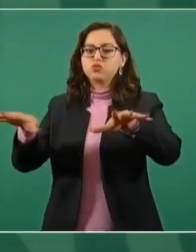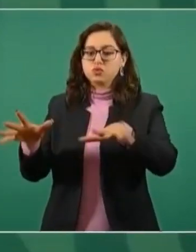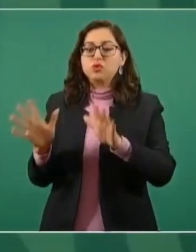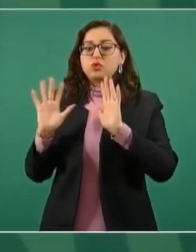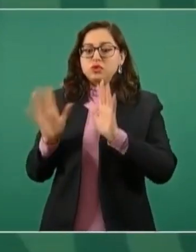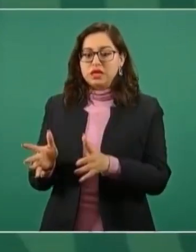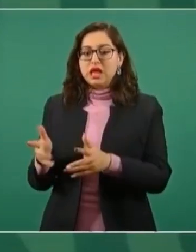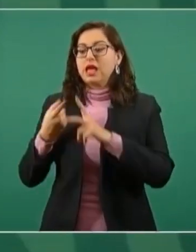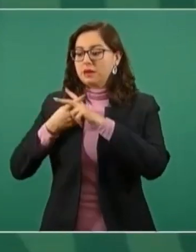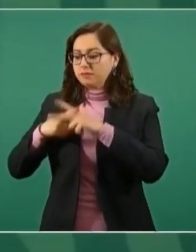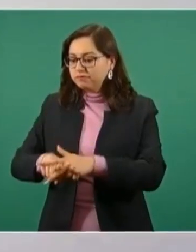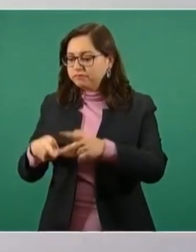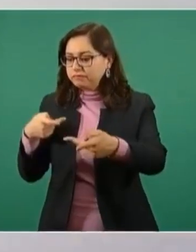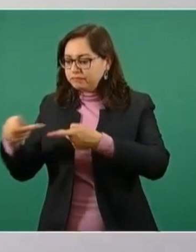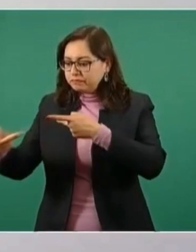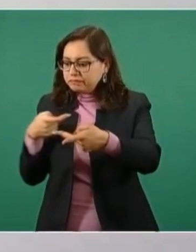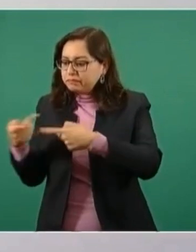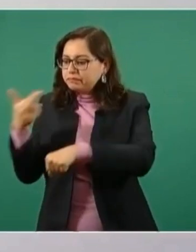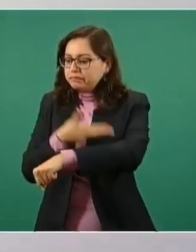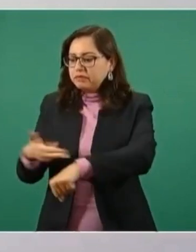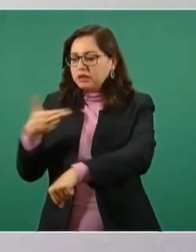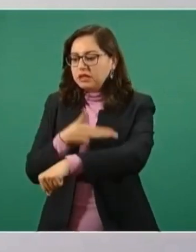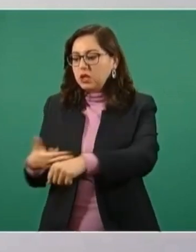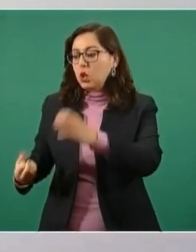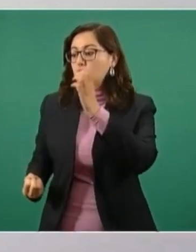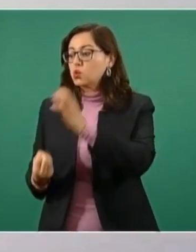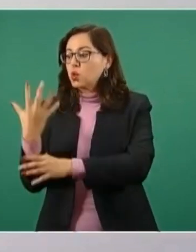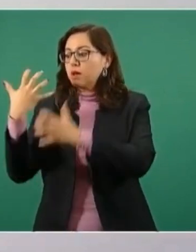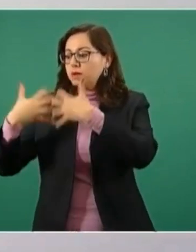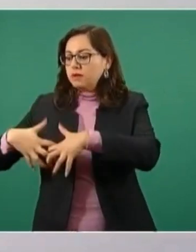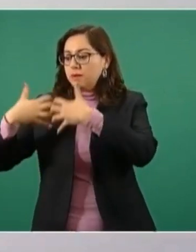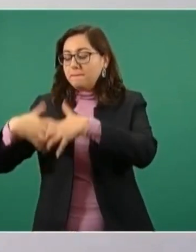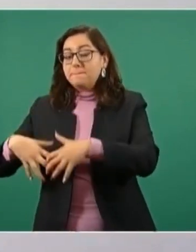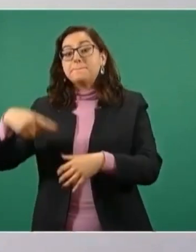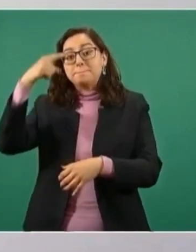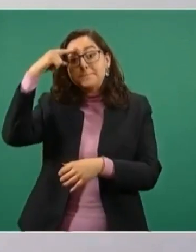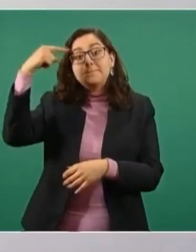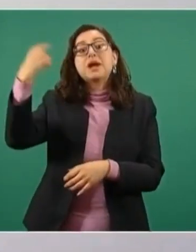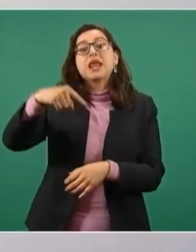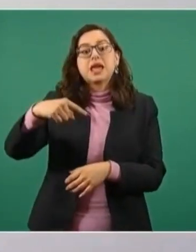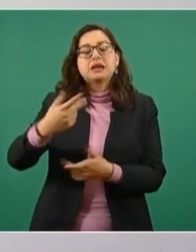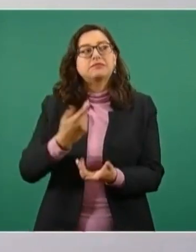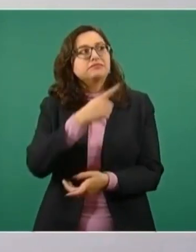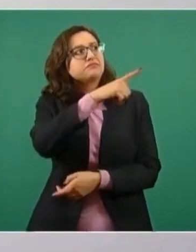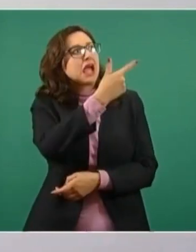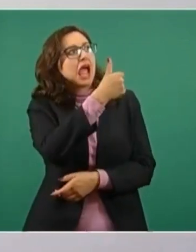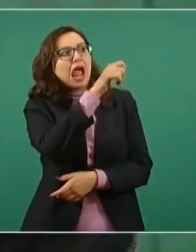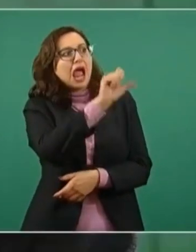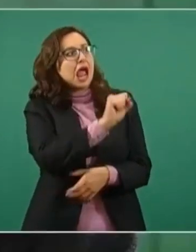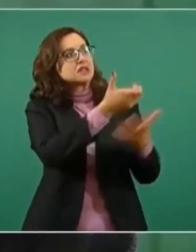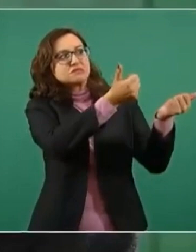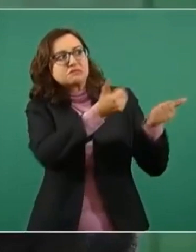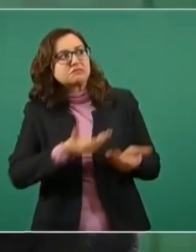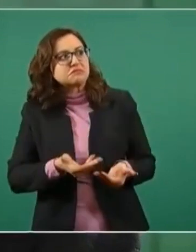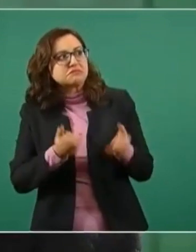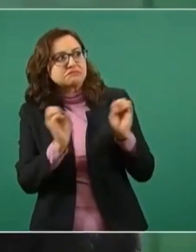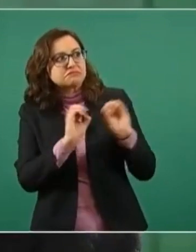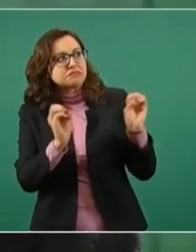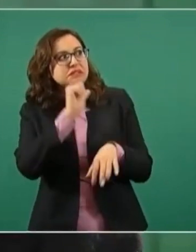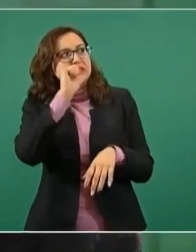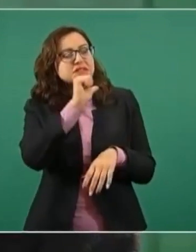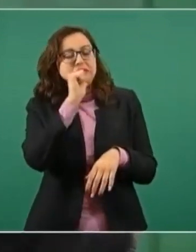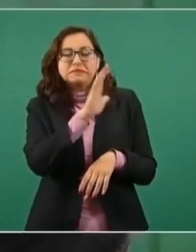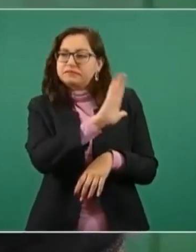planeación, de modo que no se quede la gente sin energía eléctrica